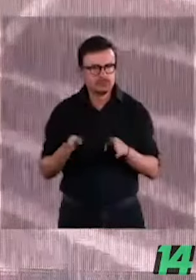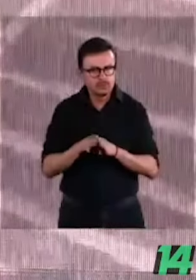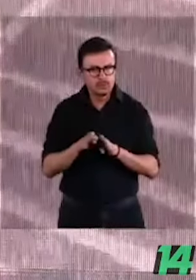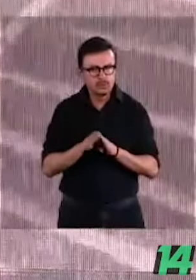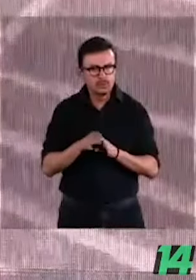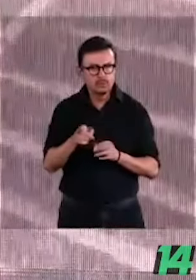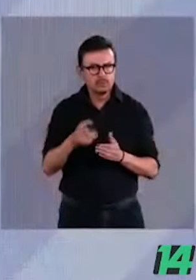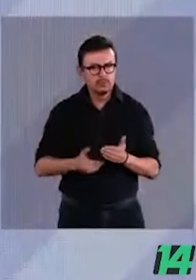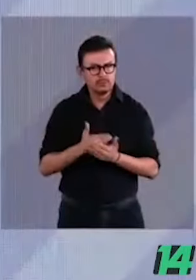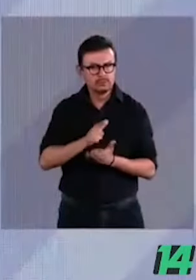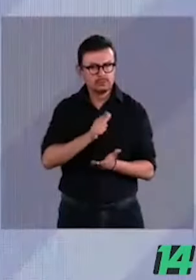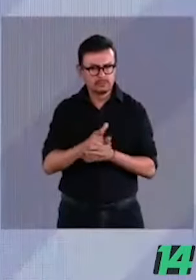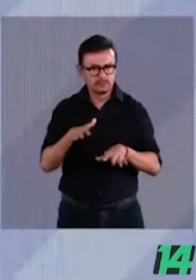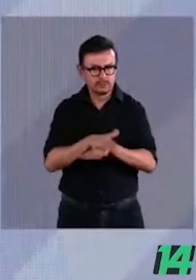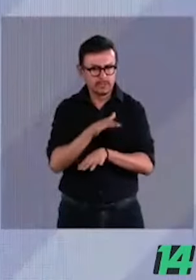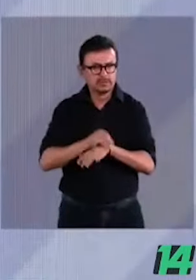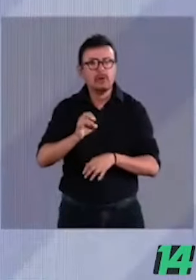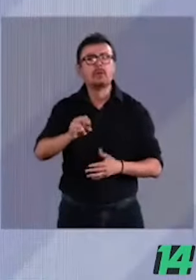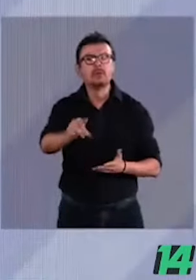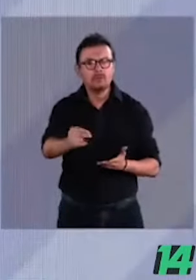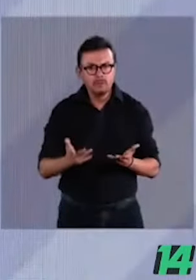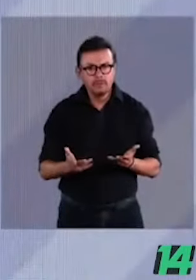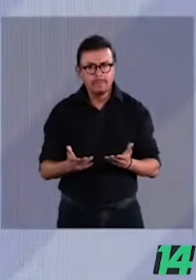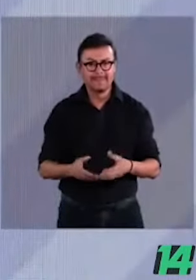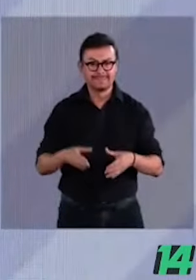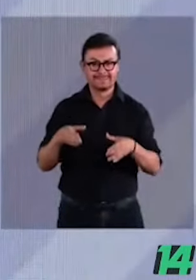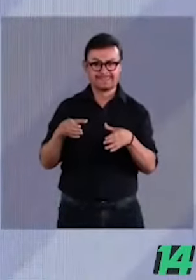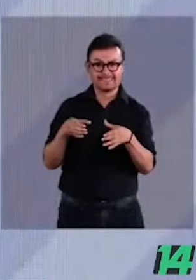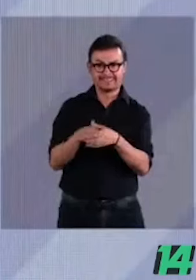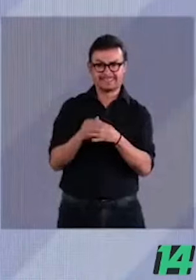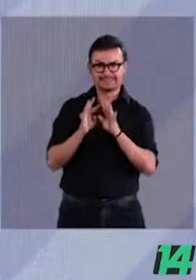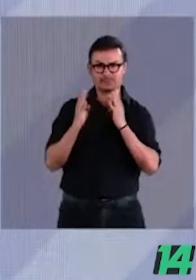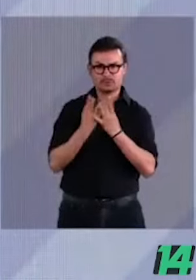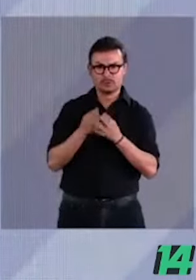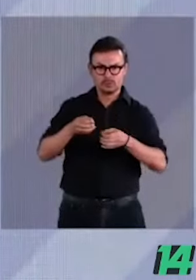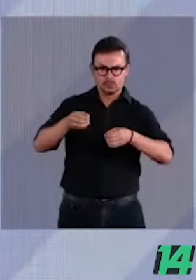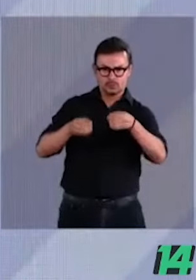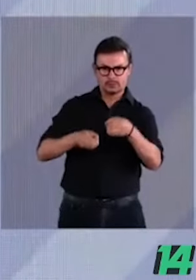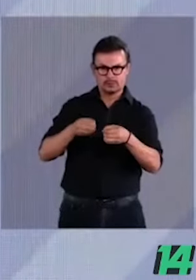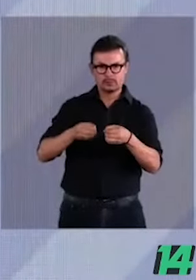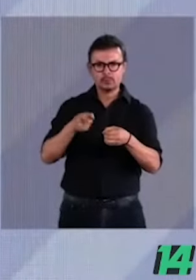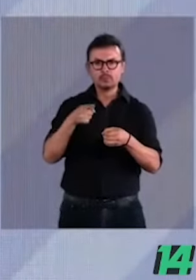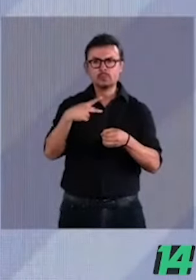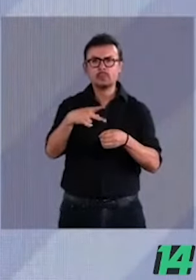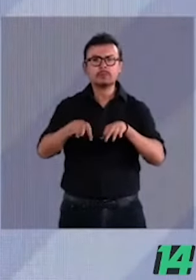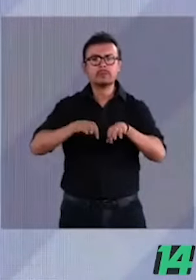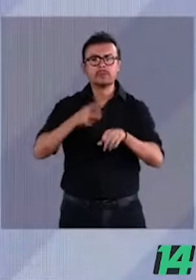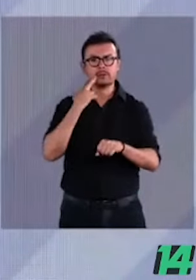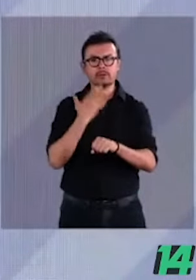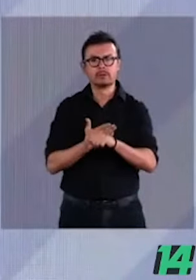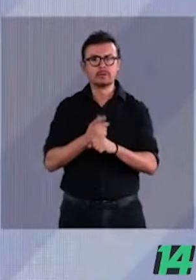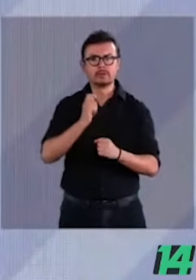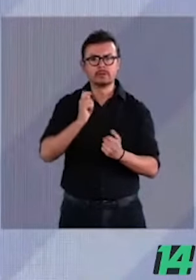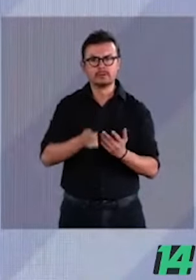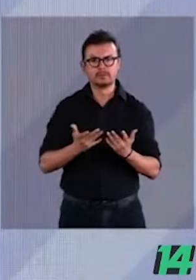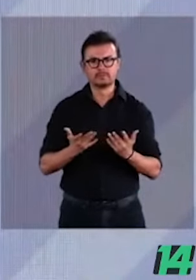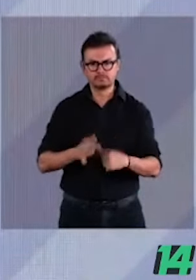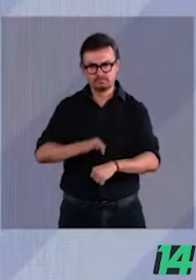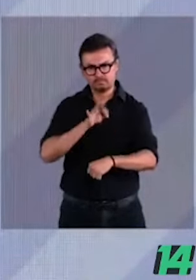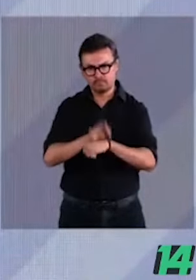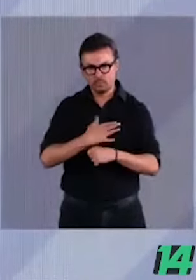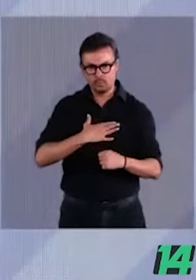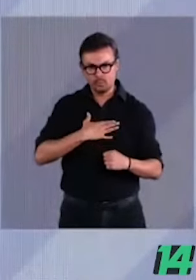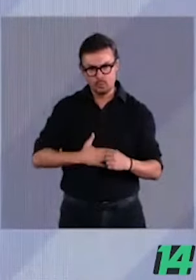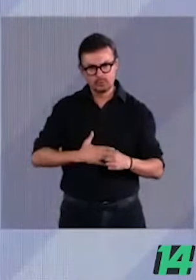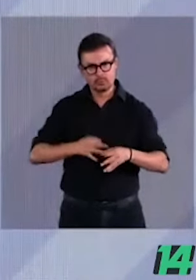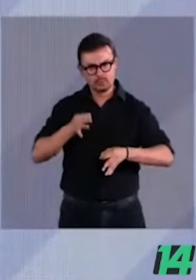minuto, Claudia. El Poder Judicial, su labor fundamental es la justicia. El